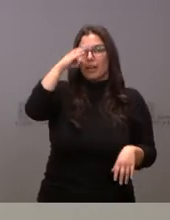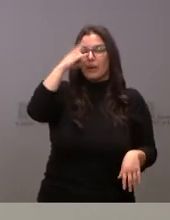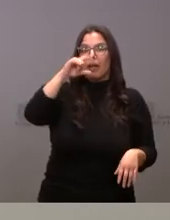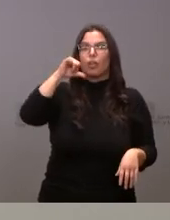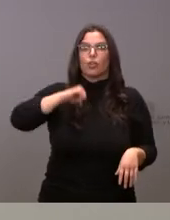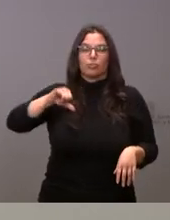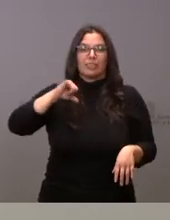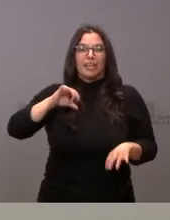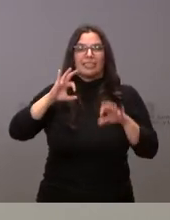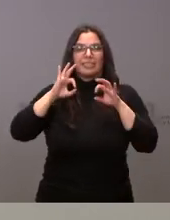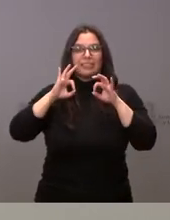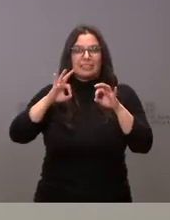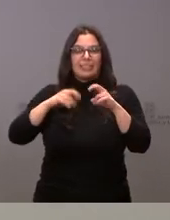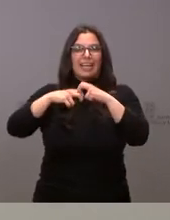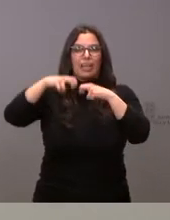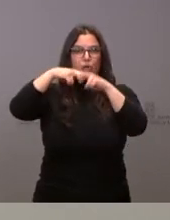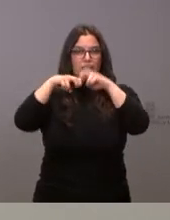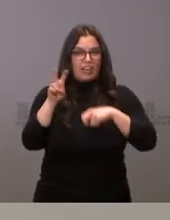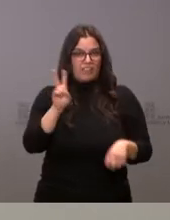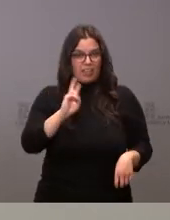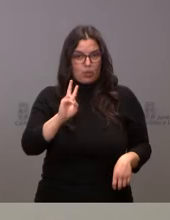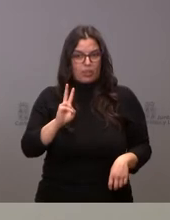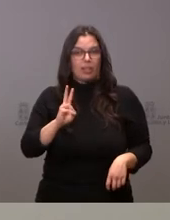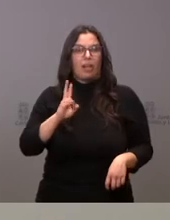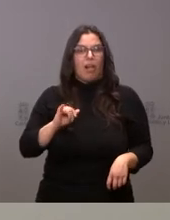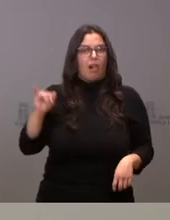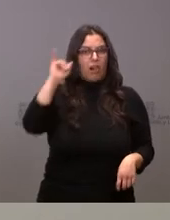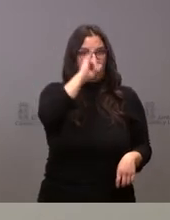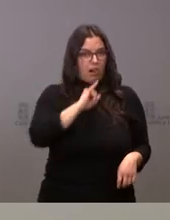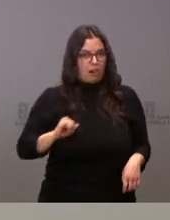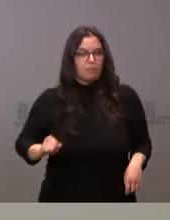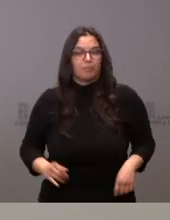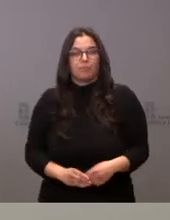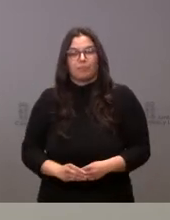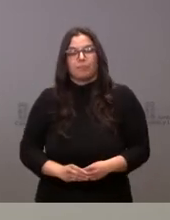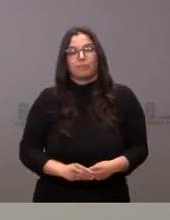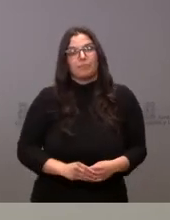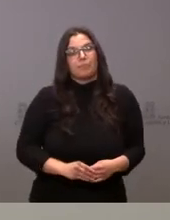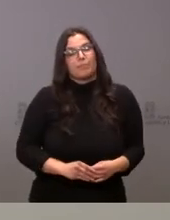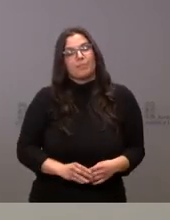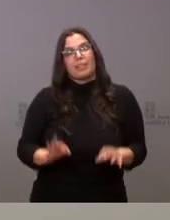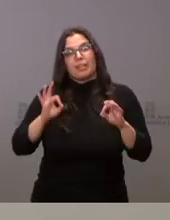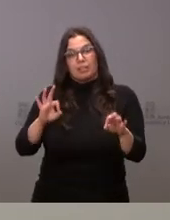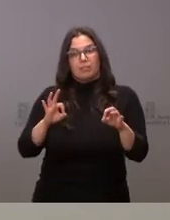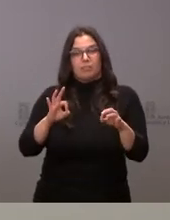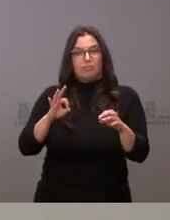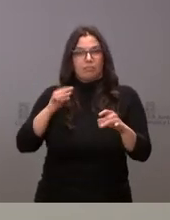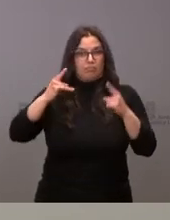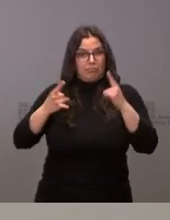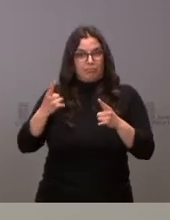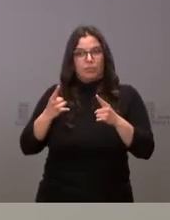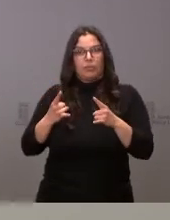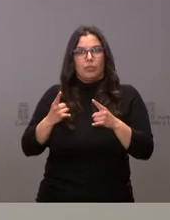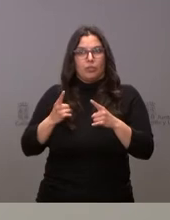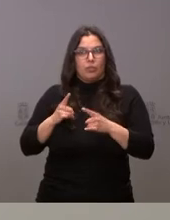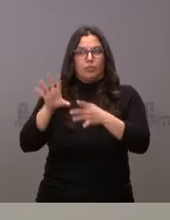y el Hospital Universitario Río Ortega de Valladolid. Estas son las cuatro unidades que disponen en